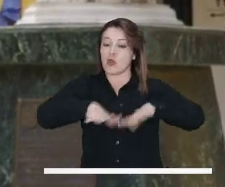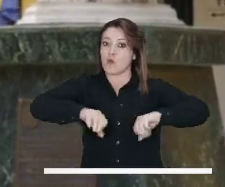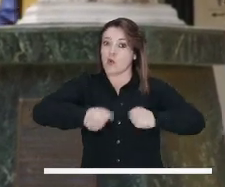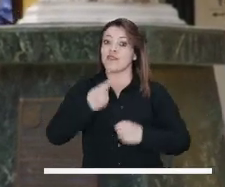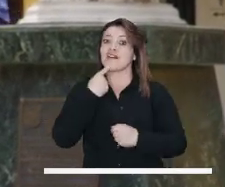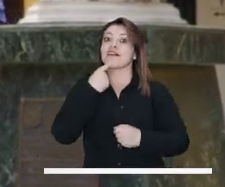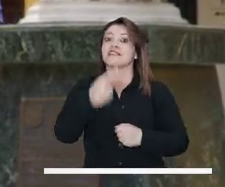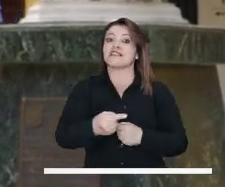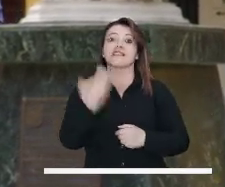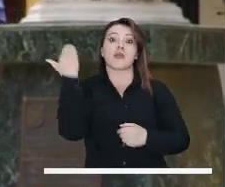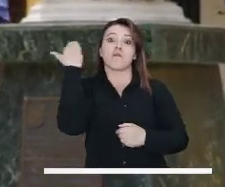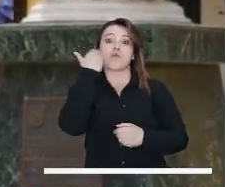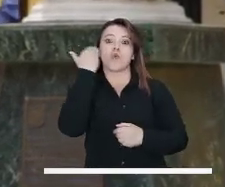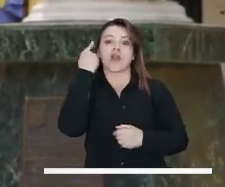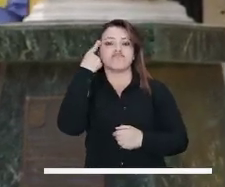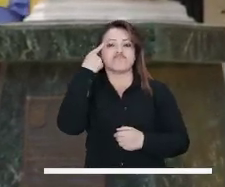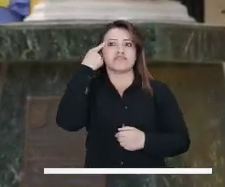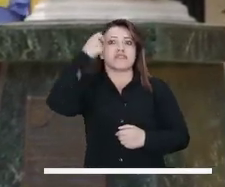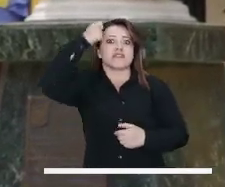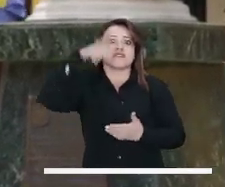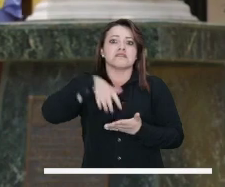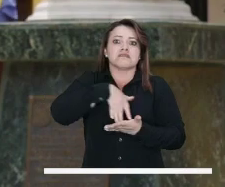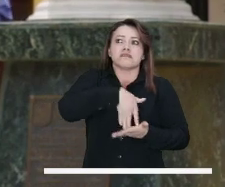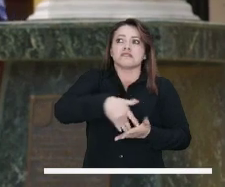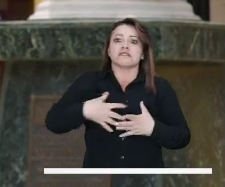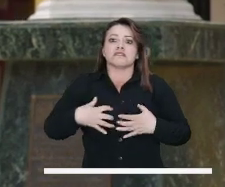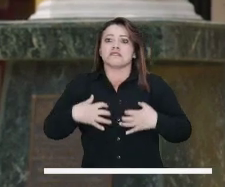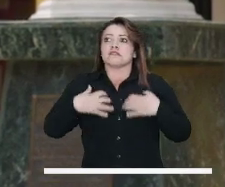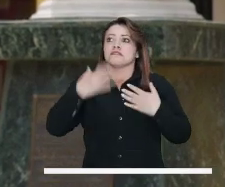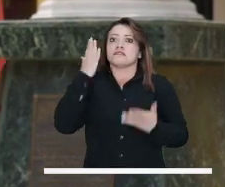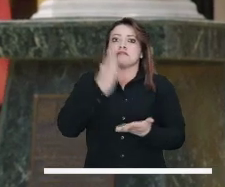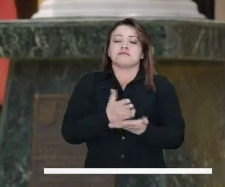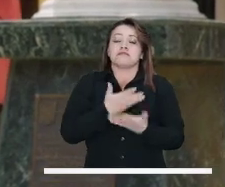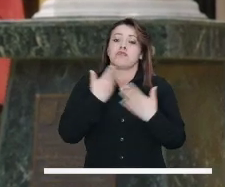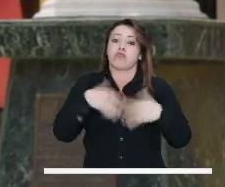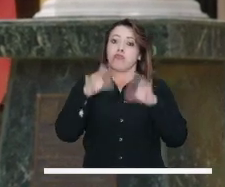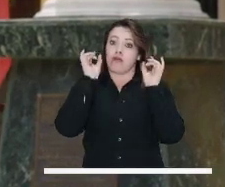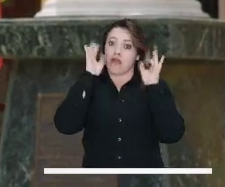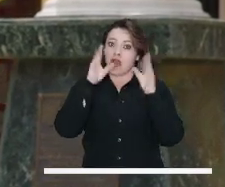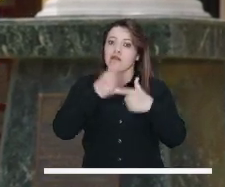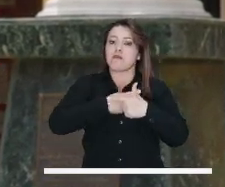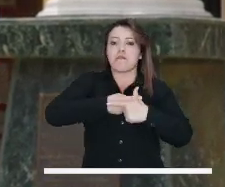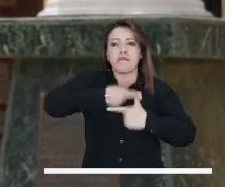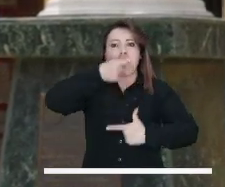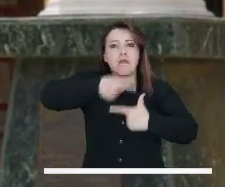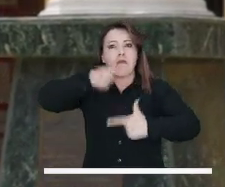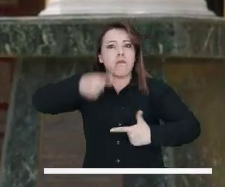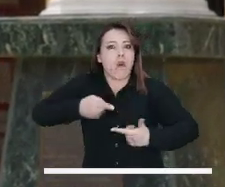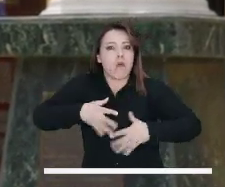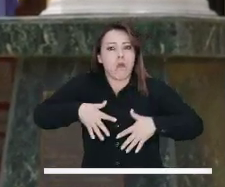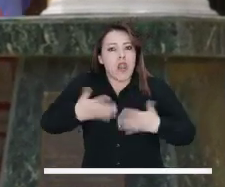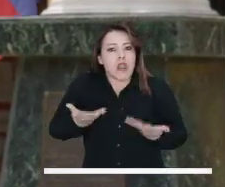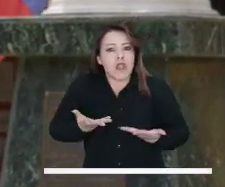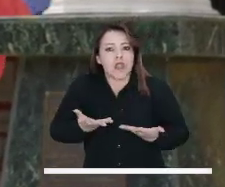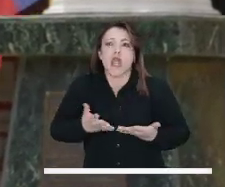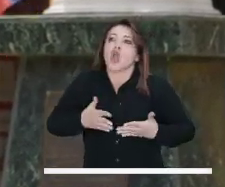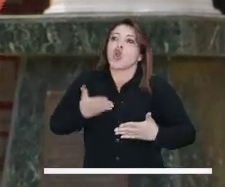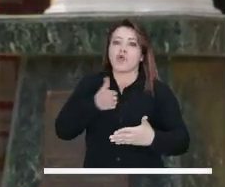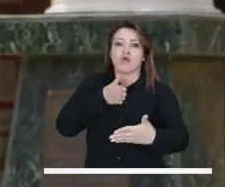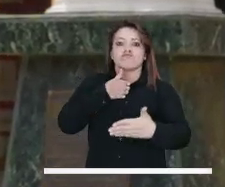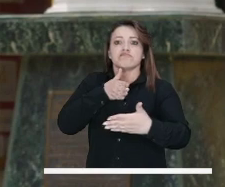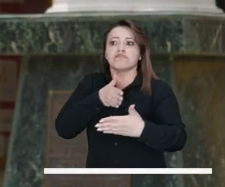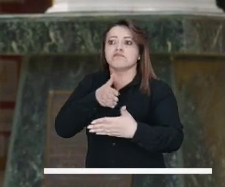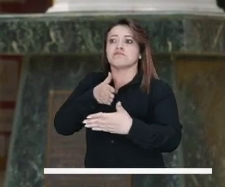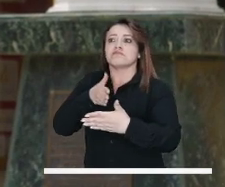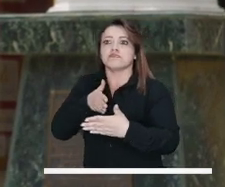del Observatorio de Género en Bogotá, la mujer tiene un riesgo de vulnerabilidad muy, muy alto. ¿Qué cifras se manejan